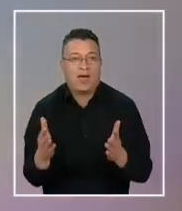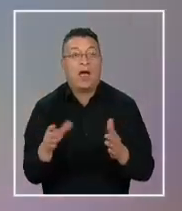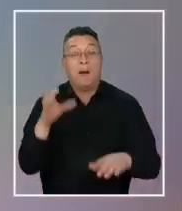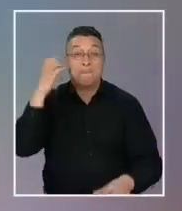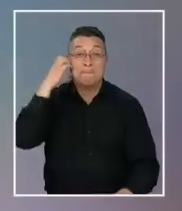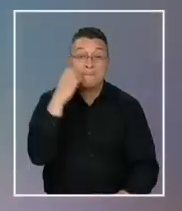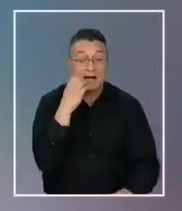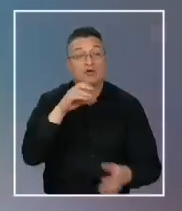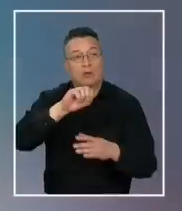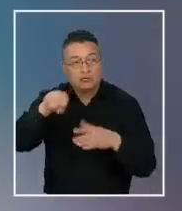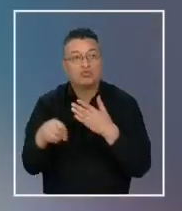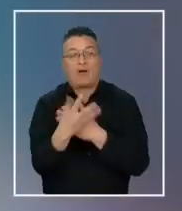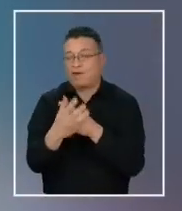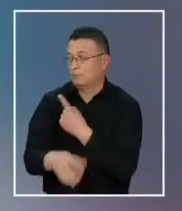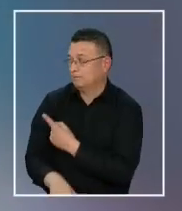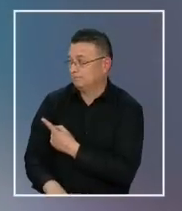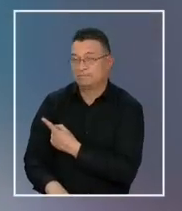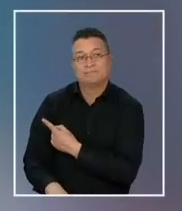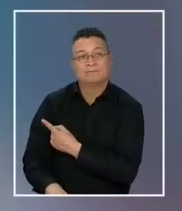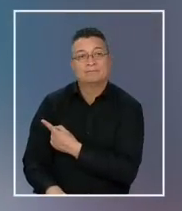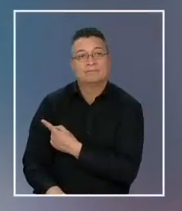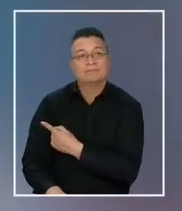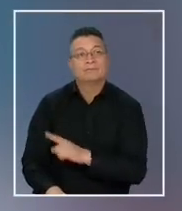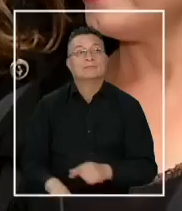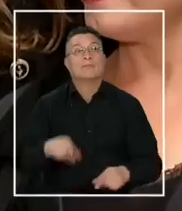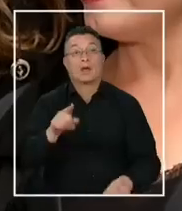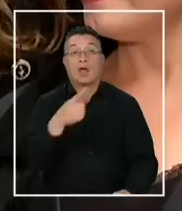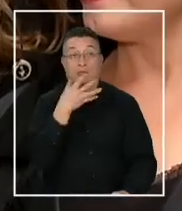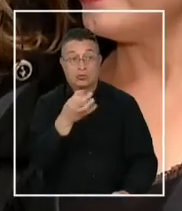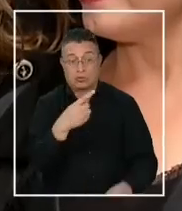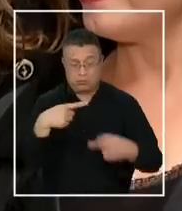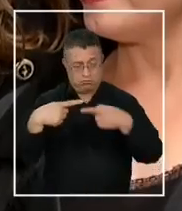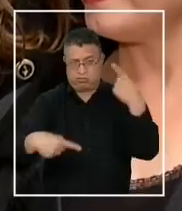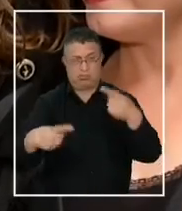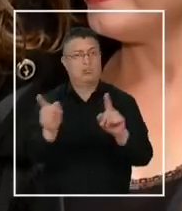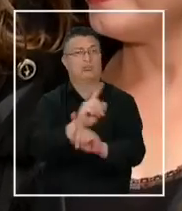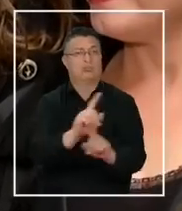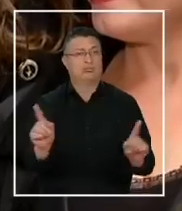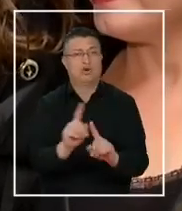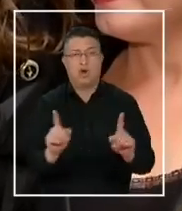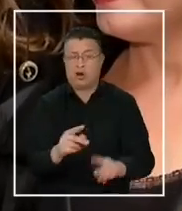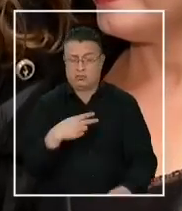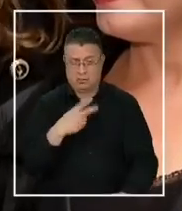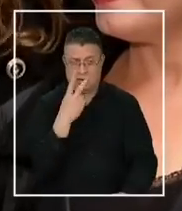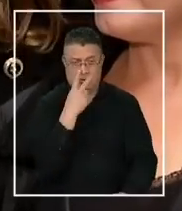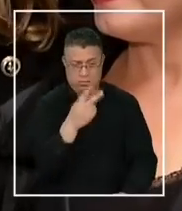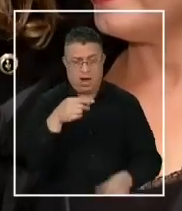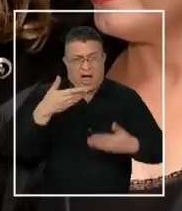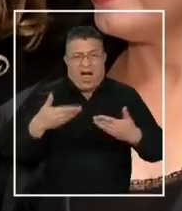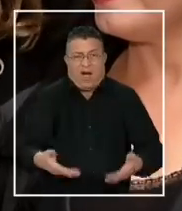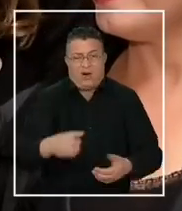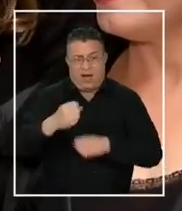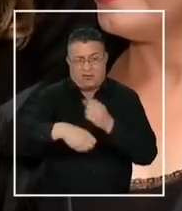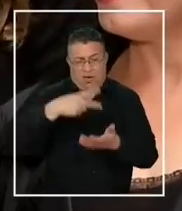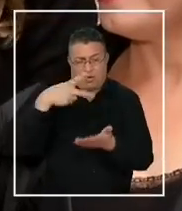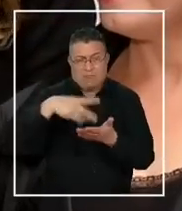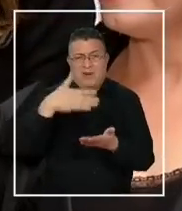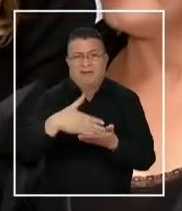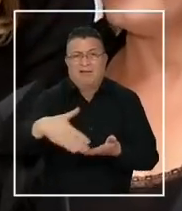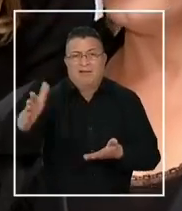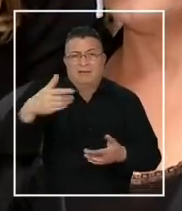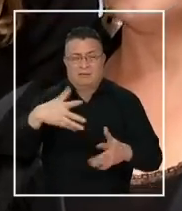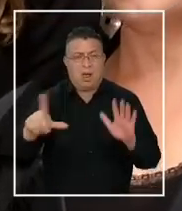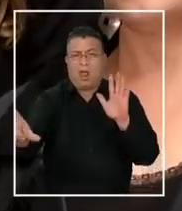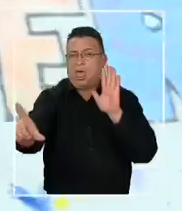de mayo la actualizó por esta. No vemos ningún inconveniente, muy por el contrario, consideramos que en el siglo XXI es absolutamente